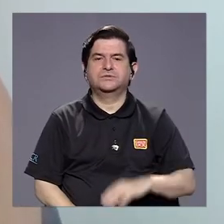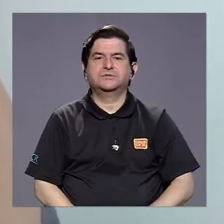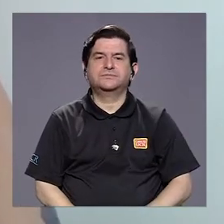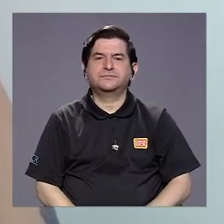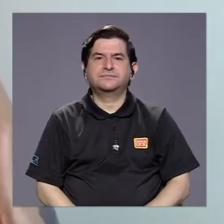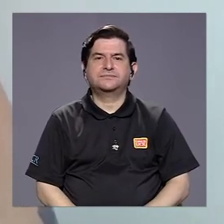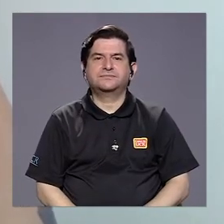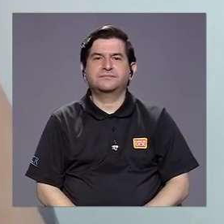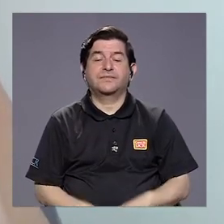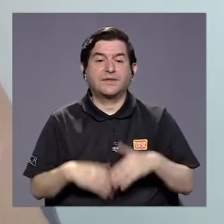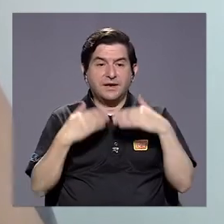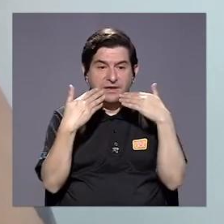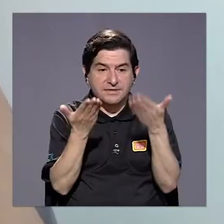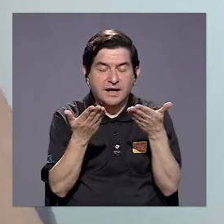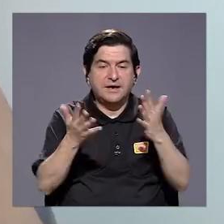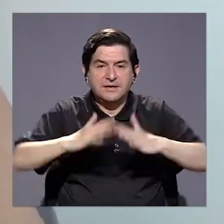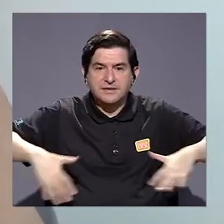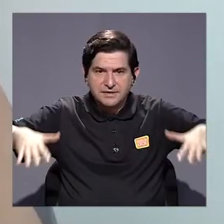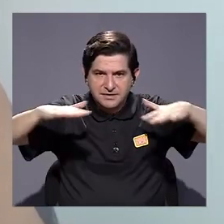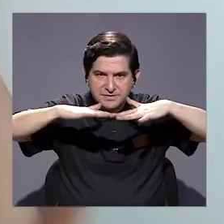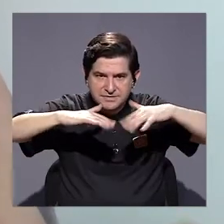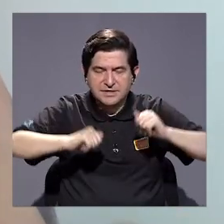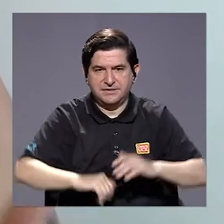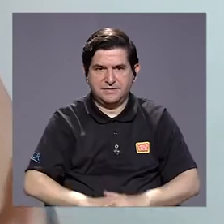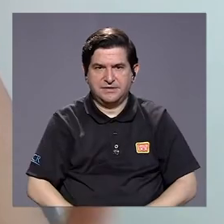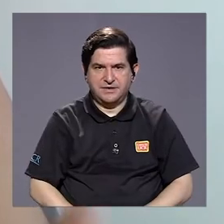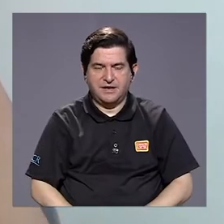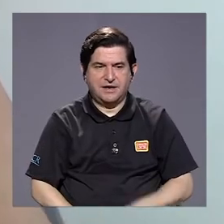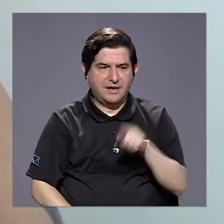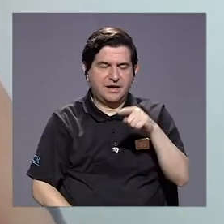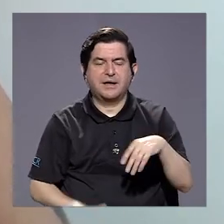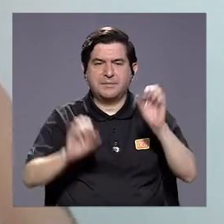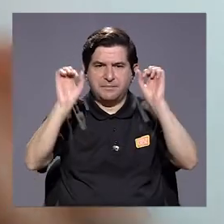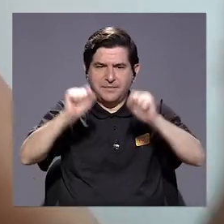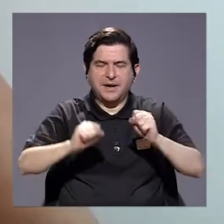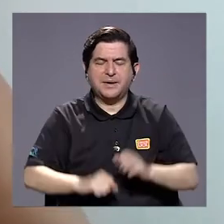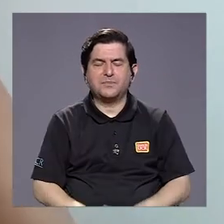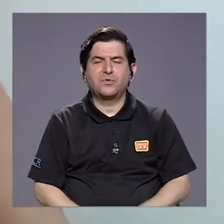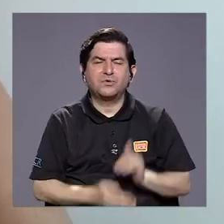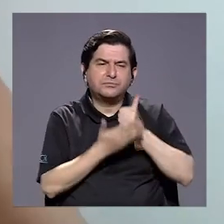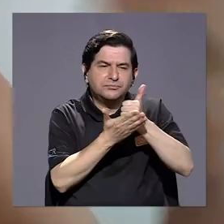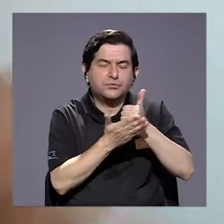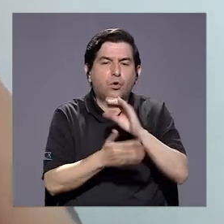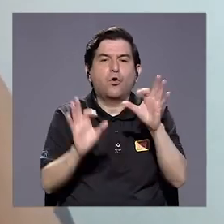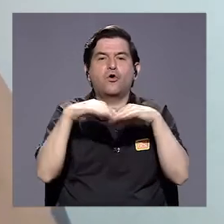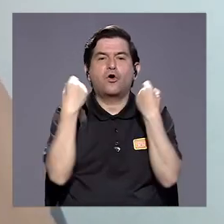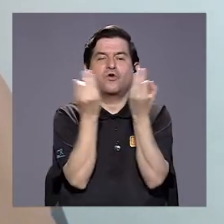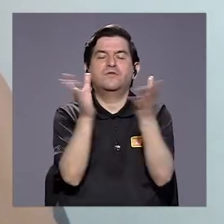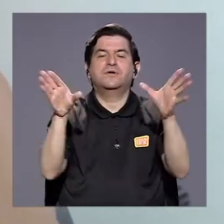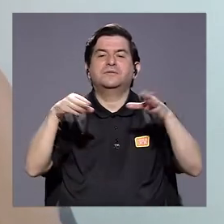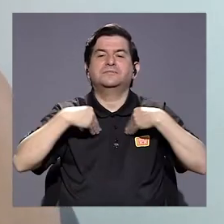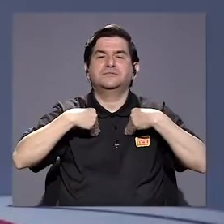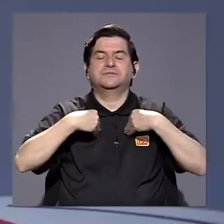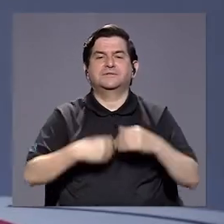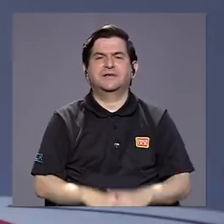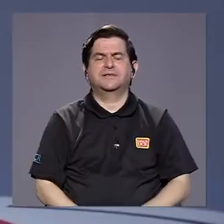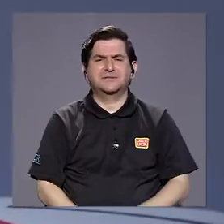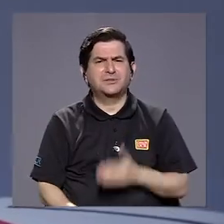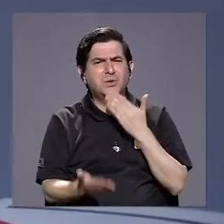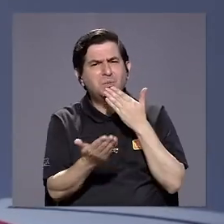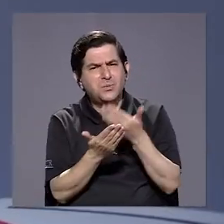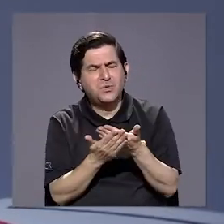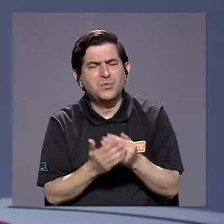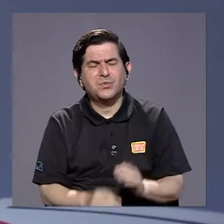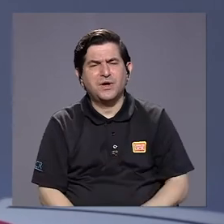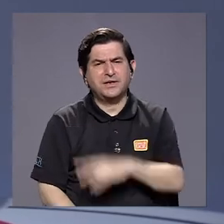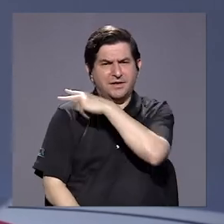brindarles algún espacio de vivienda o de contención o buscarles familias que les reciban. Sería muy bueno que